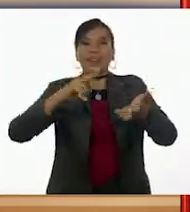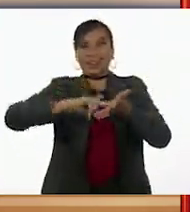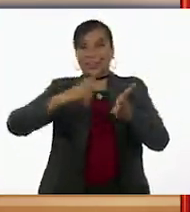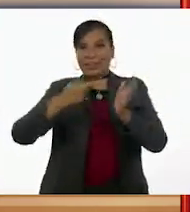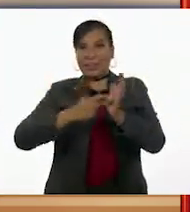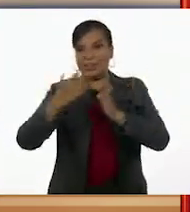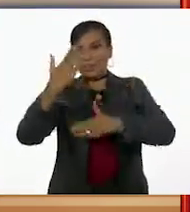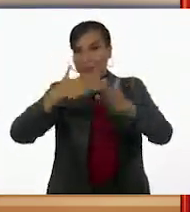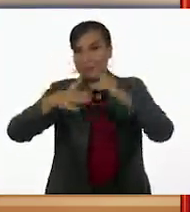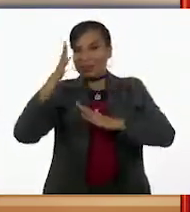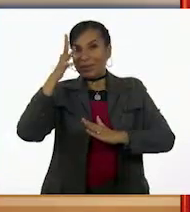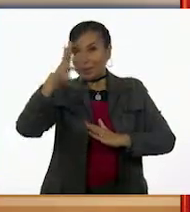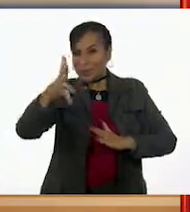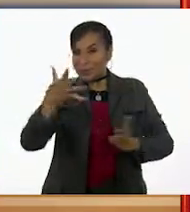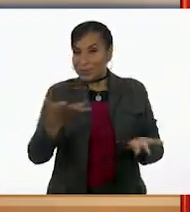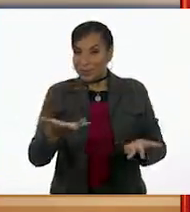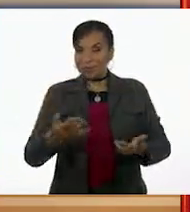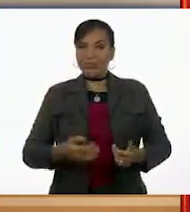ingeniero.